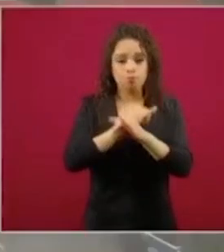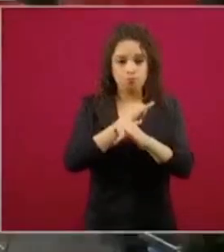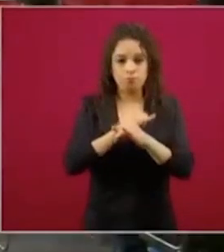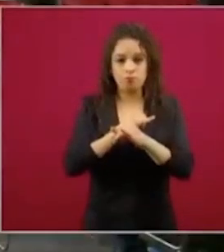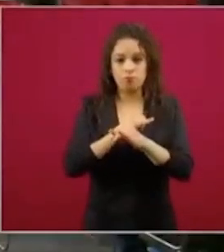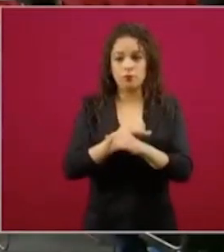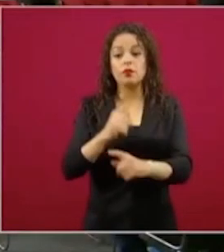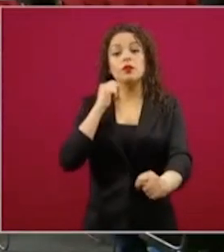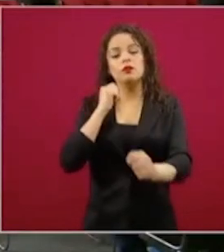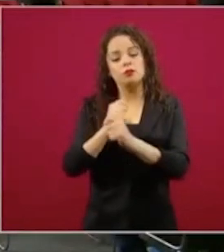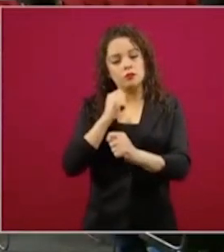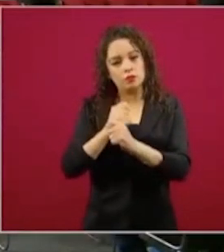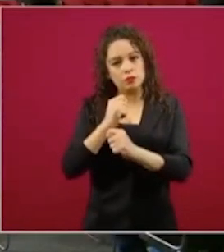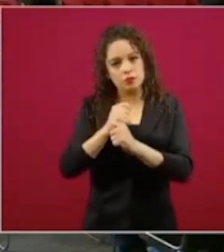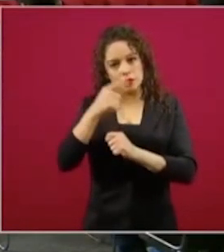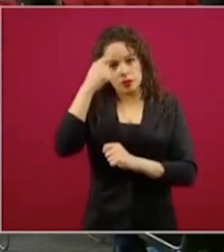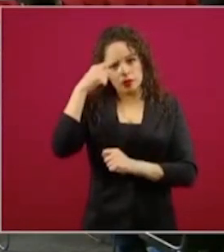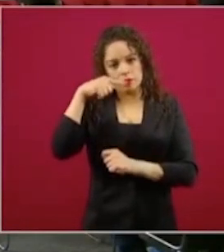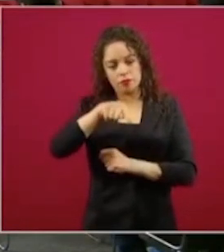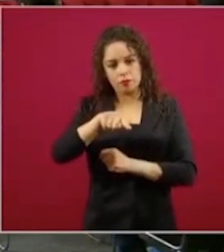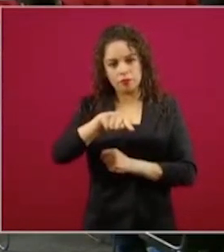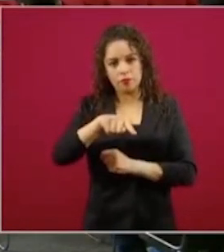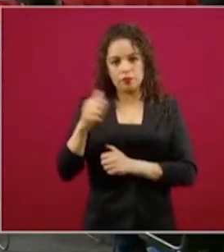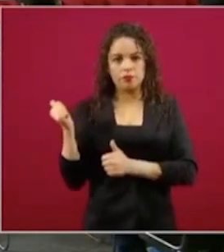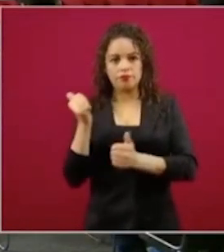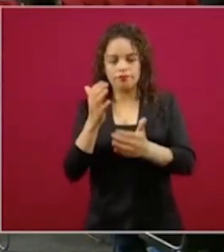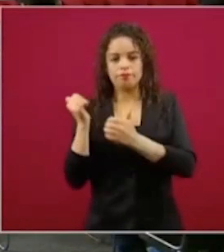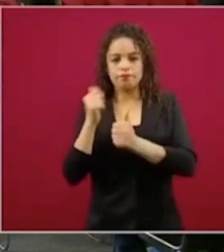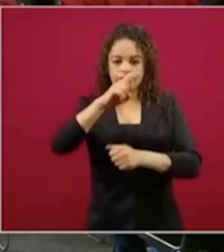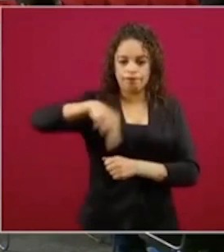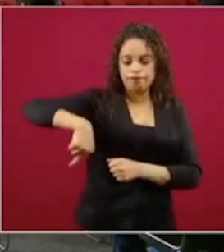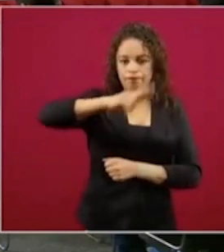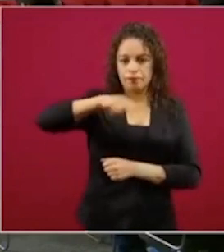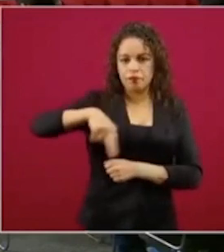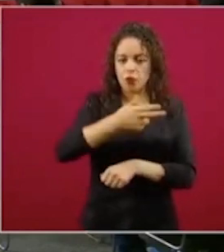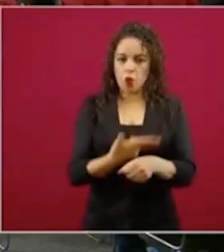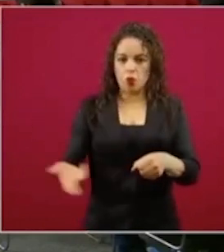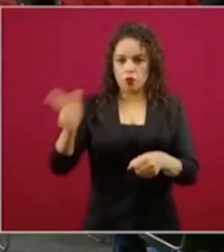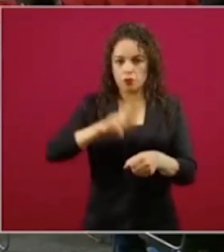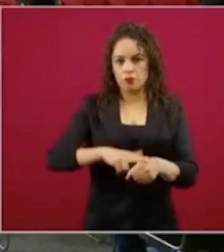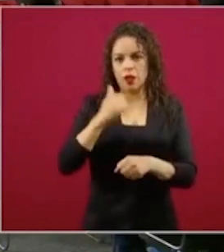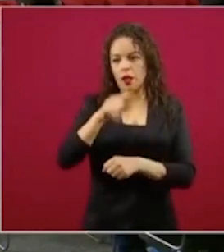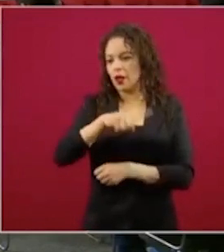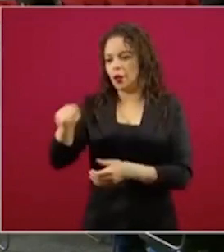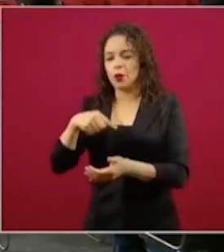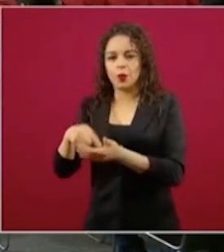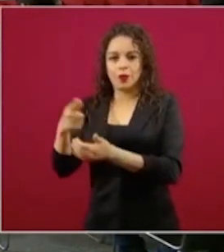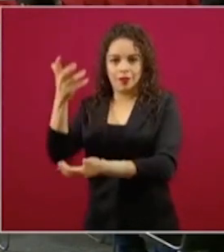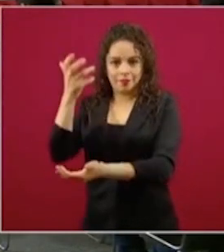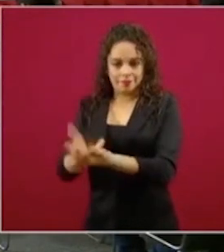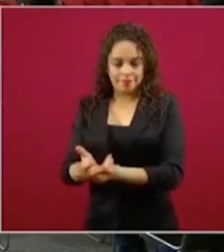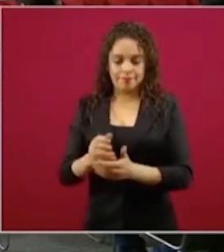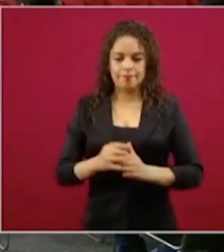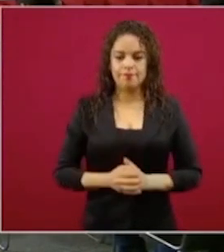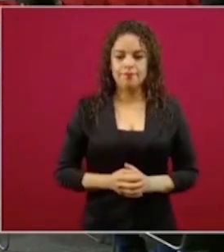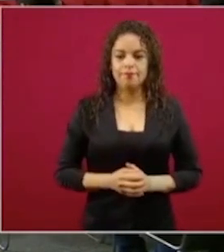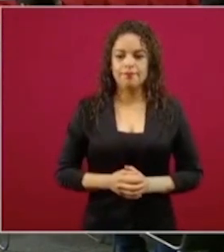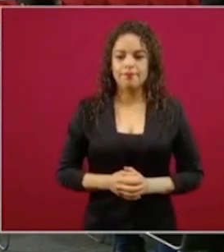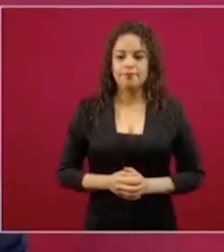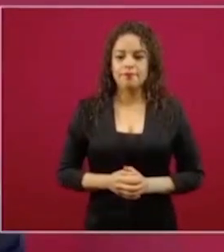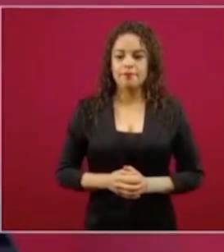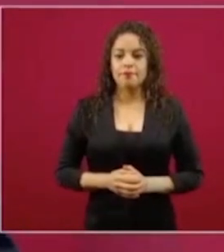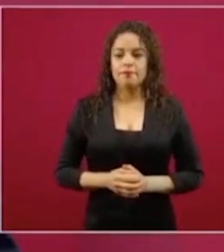transporte también del personal a los hospitales. Aquí quiero mencionar que además estamos disponiendo que el